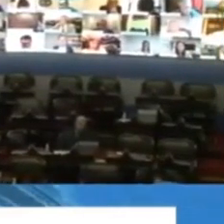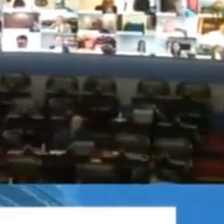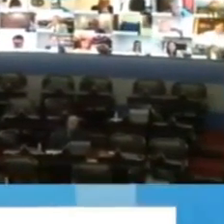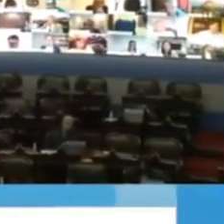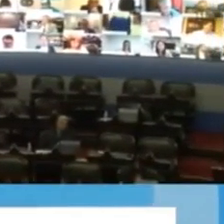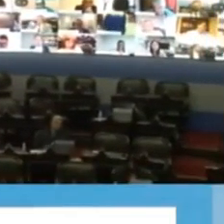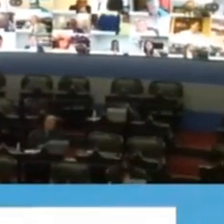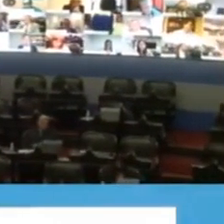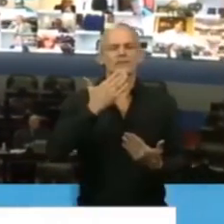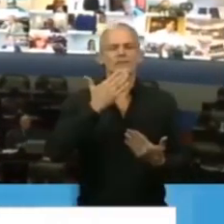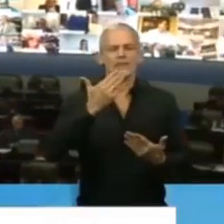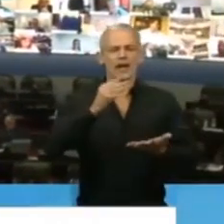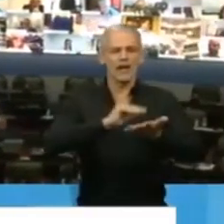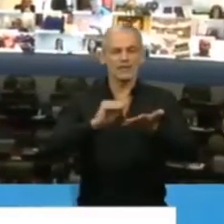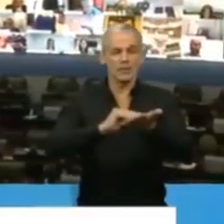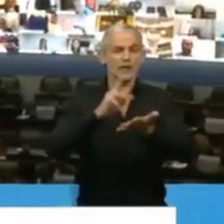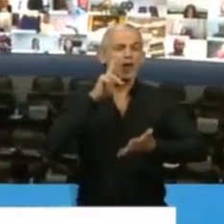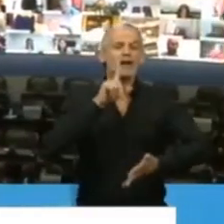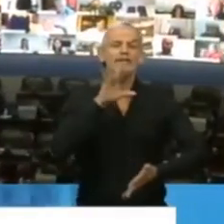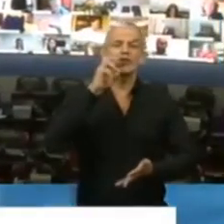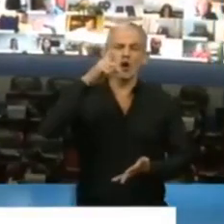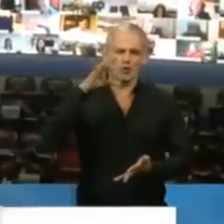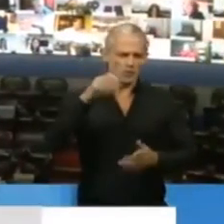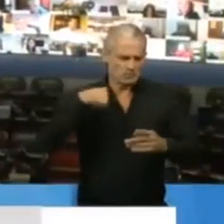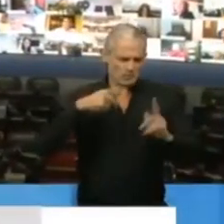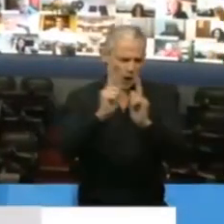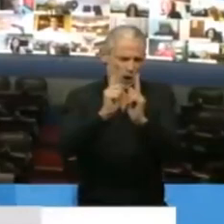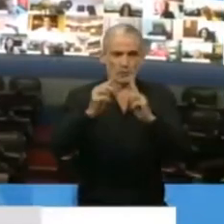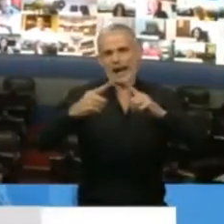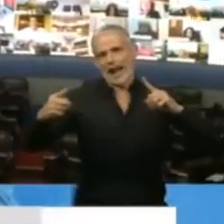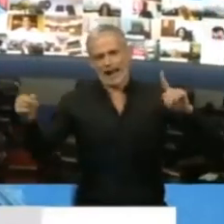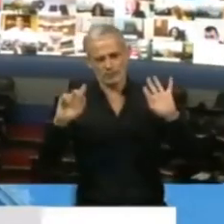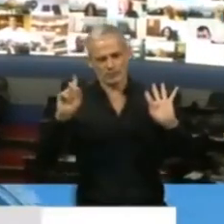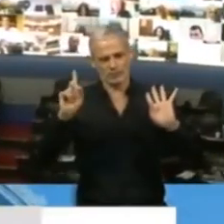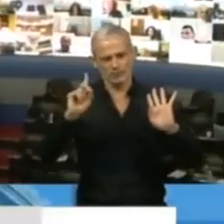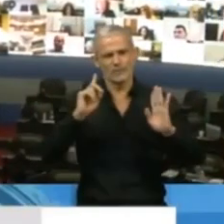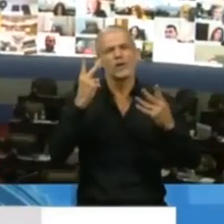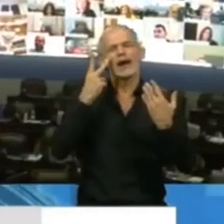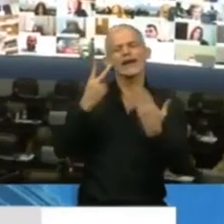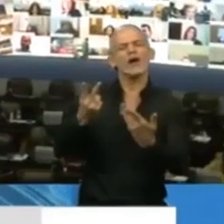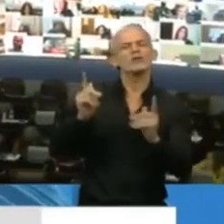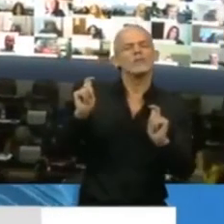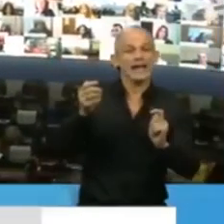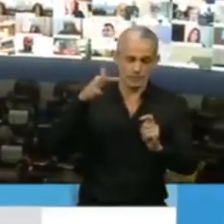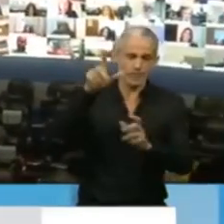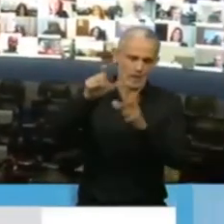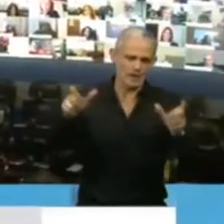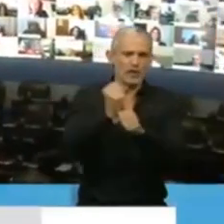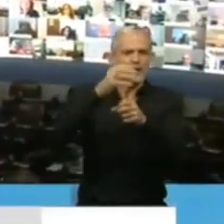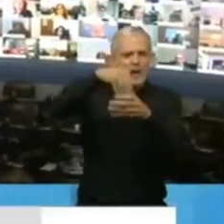Gracias Presidente, muy corto para no extendernos este reconocimiento al sistema sanitario,